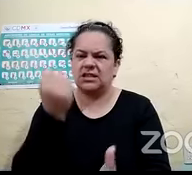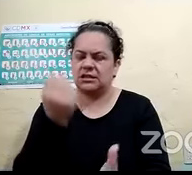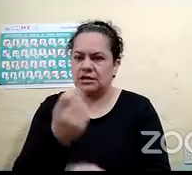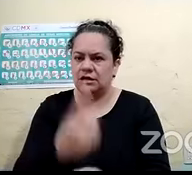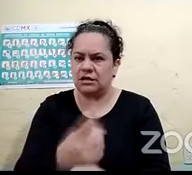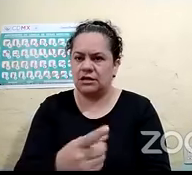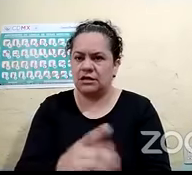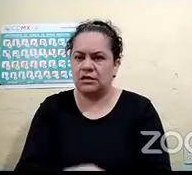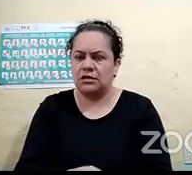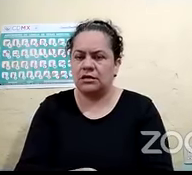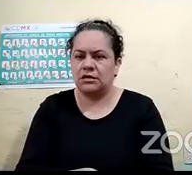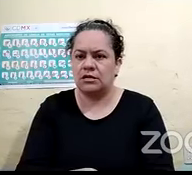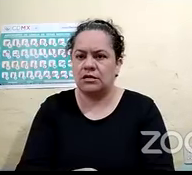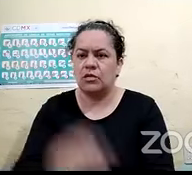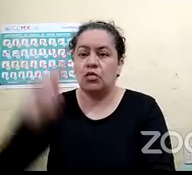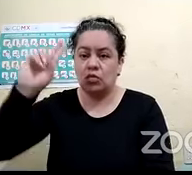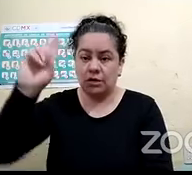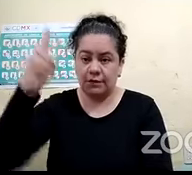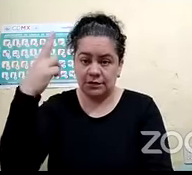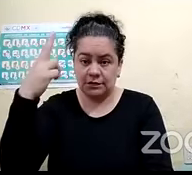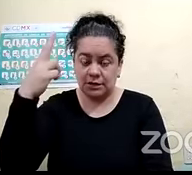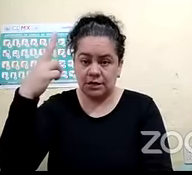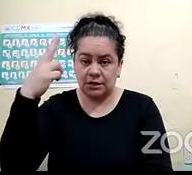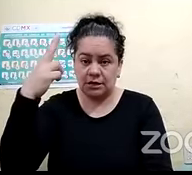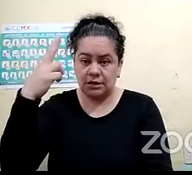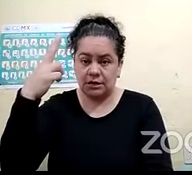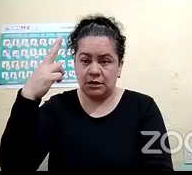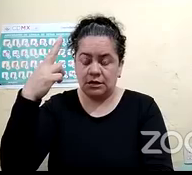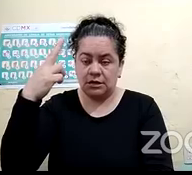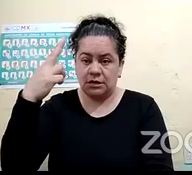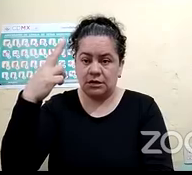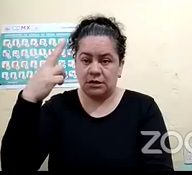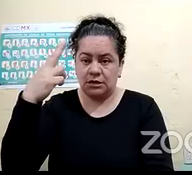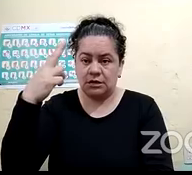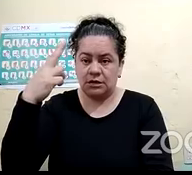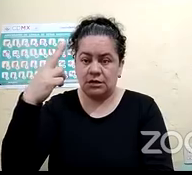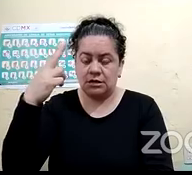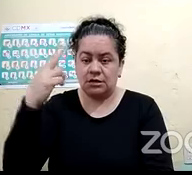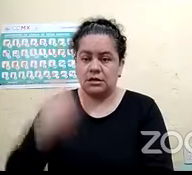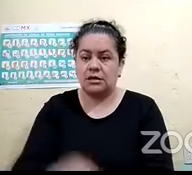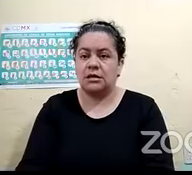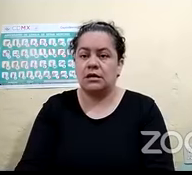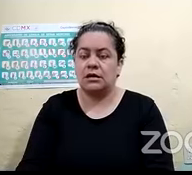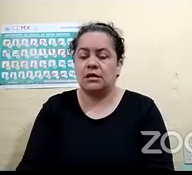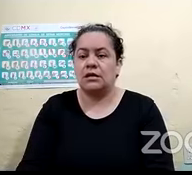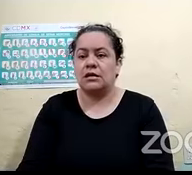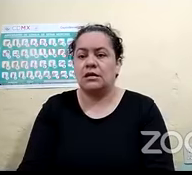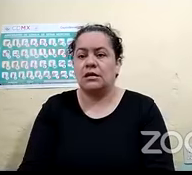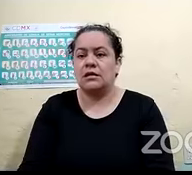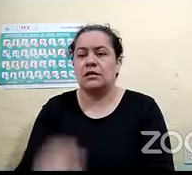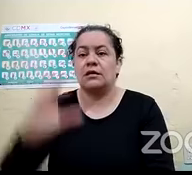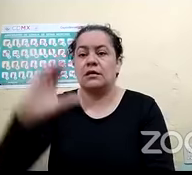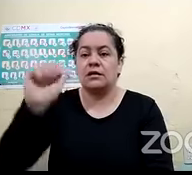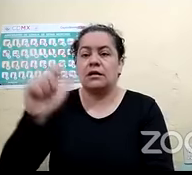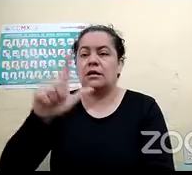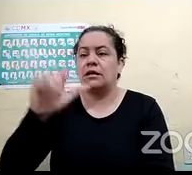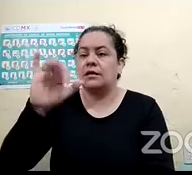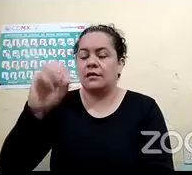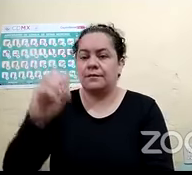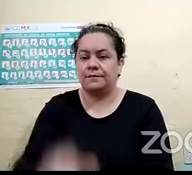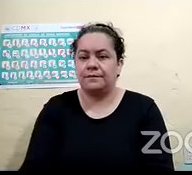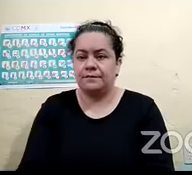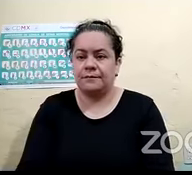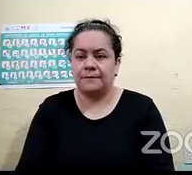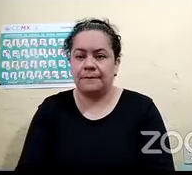Atamajá, Universidad Autónoma de México, Universidad Autónoma de Cali. Participó también en la decimoprimera conferencia mundial de Helen